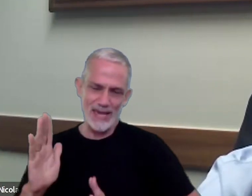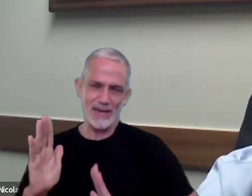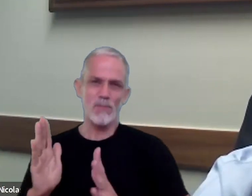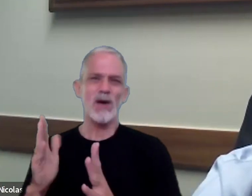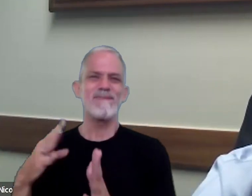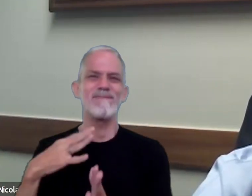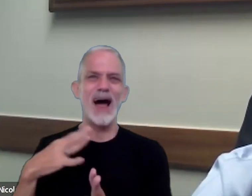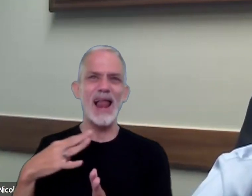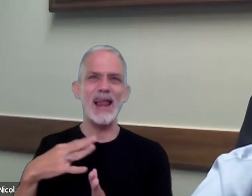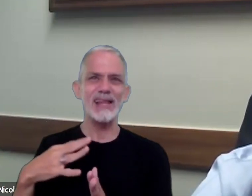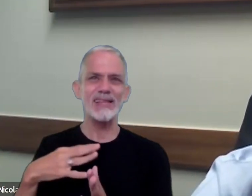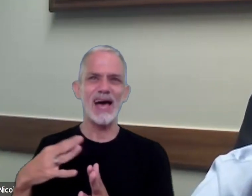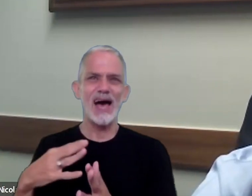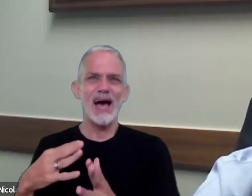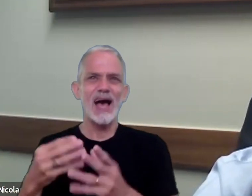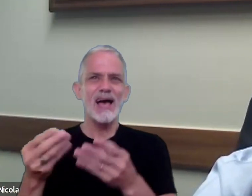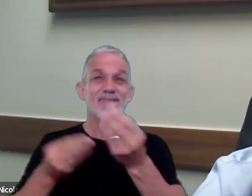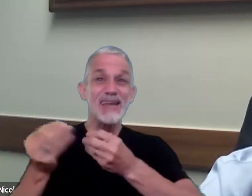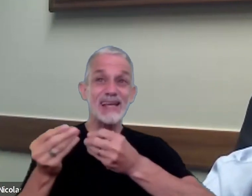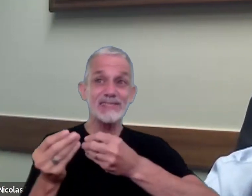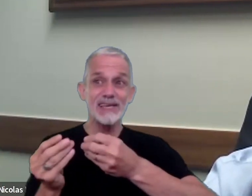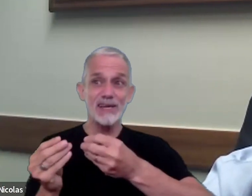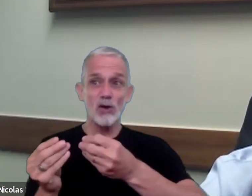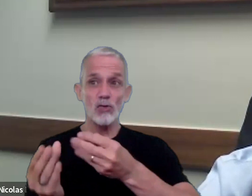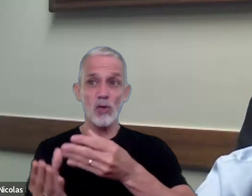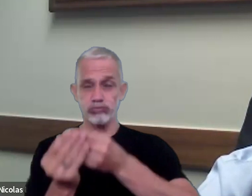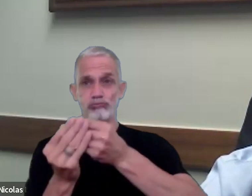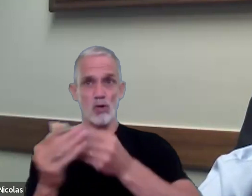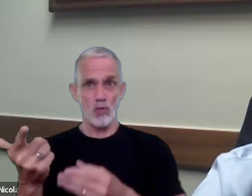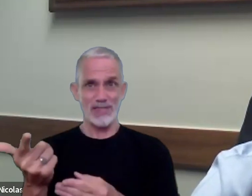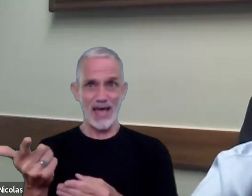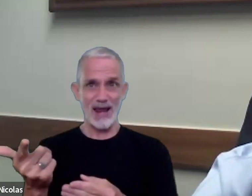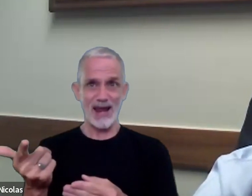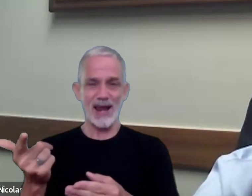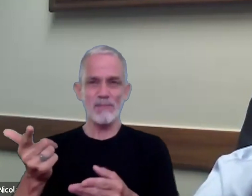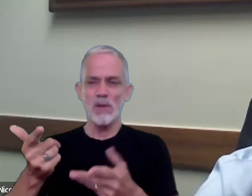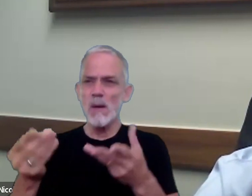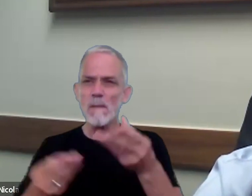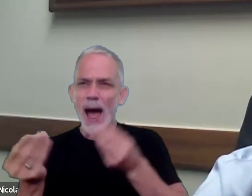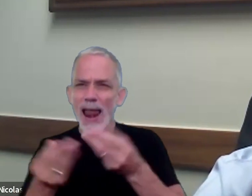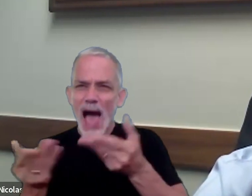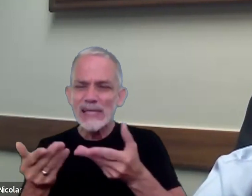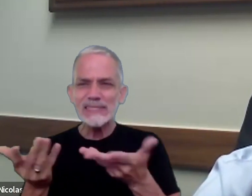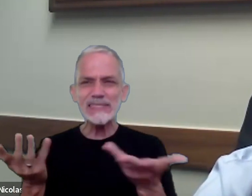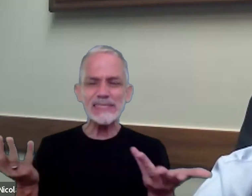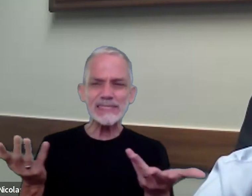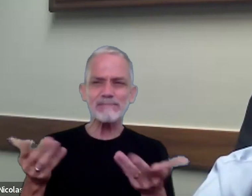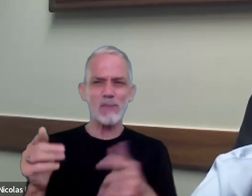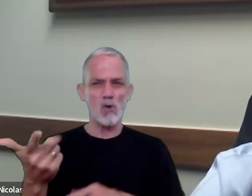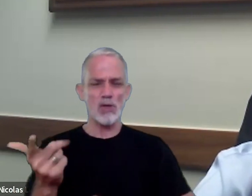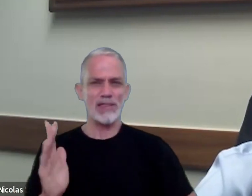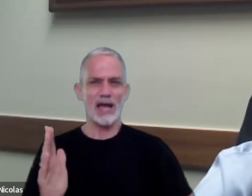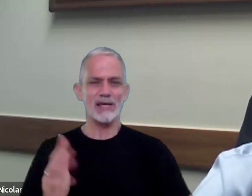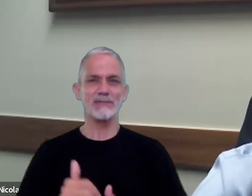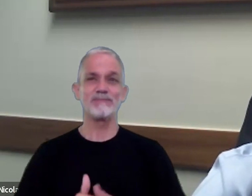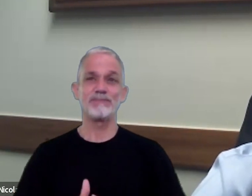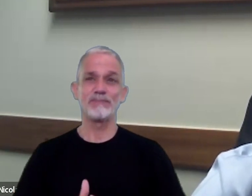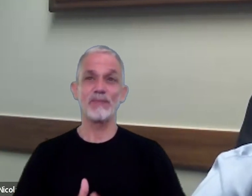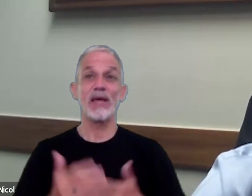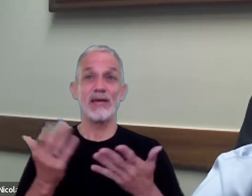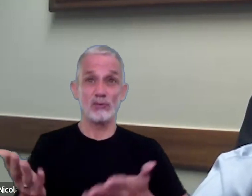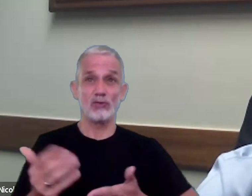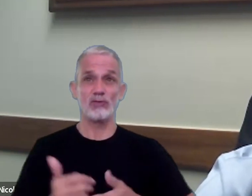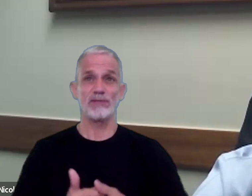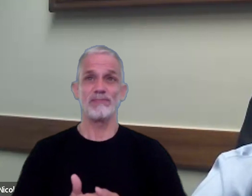estados financieros justamente dicho los balances fuente etcétera etcétera entonces